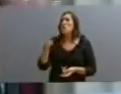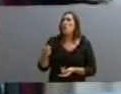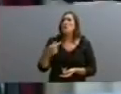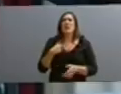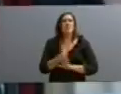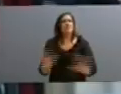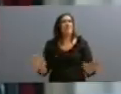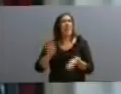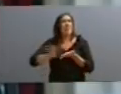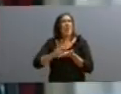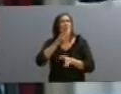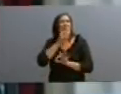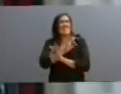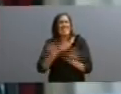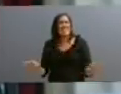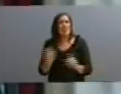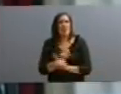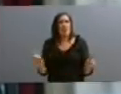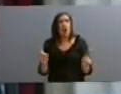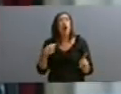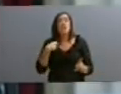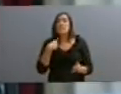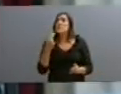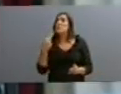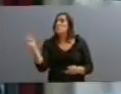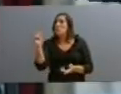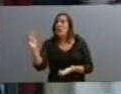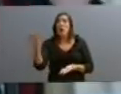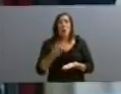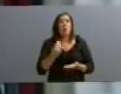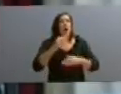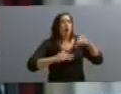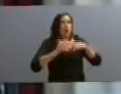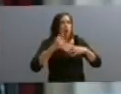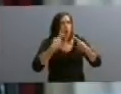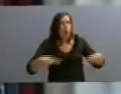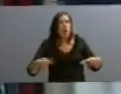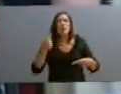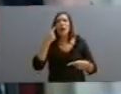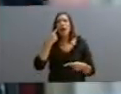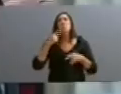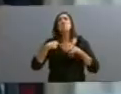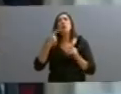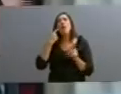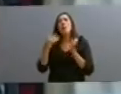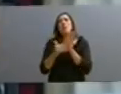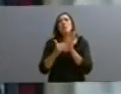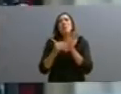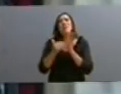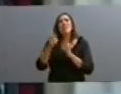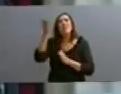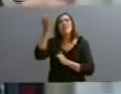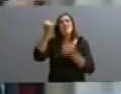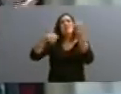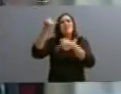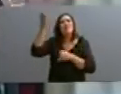porque si uno consigue un endeudamiento para una obra de infraestructura, a una tasa aceptable, el endeudamiento